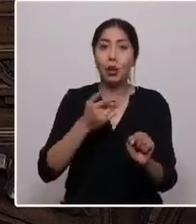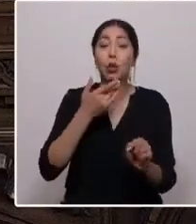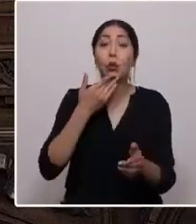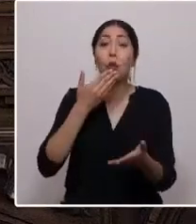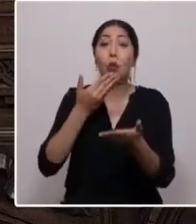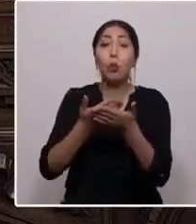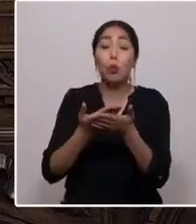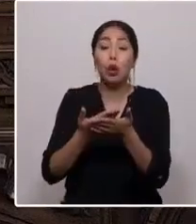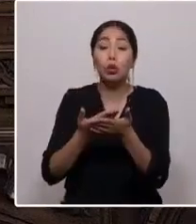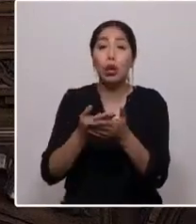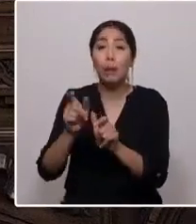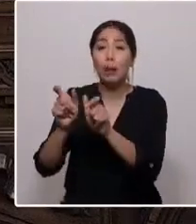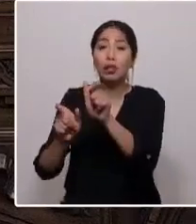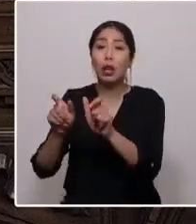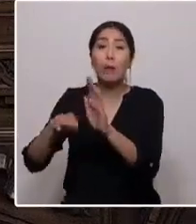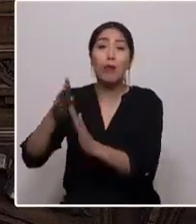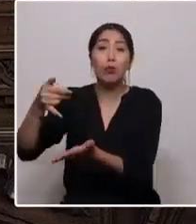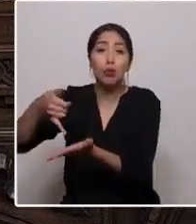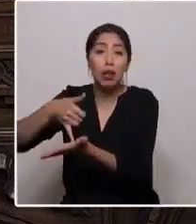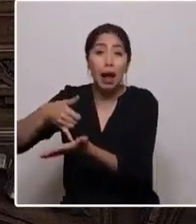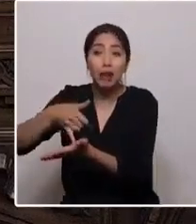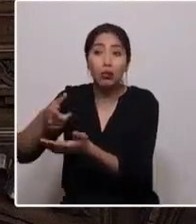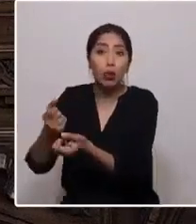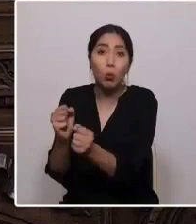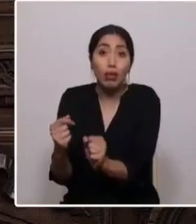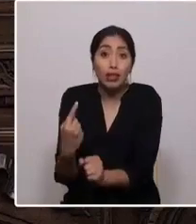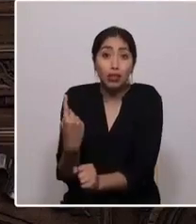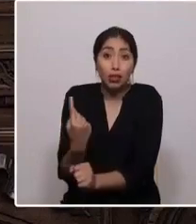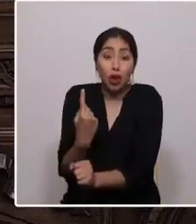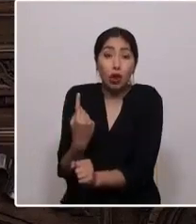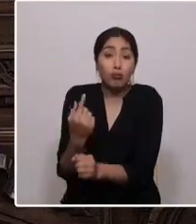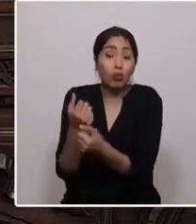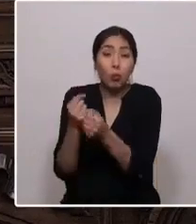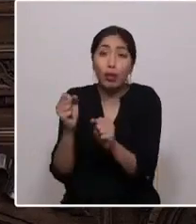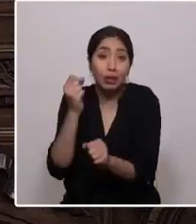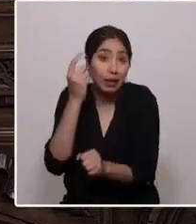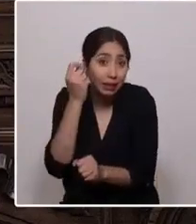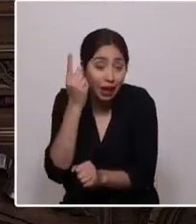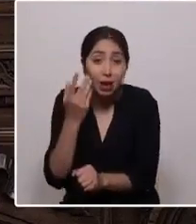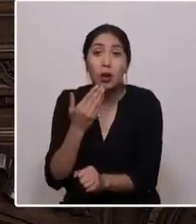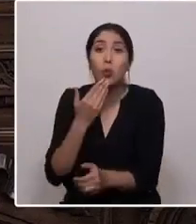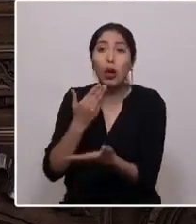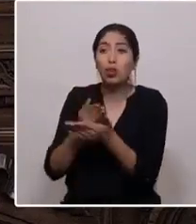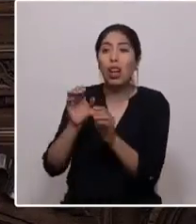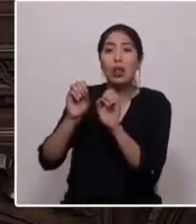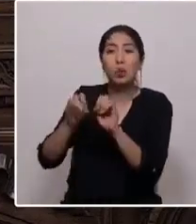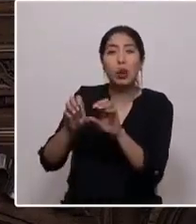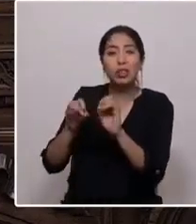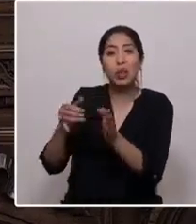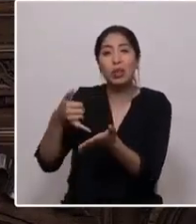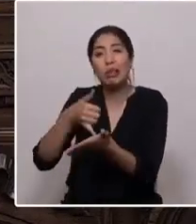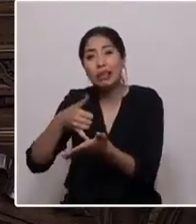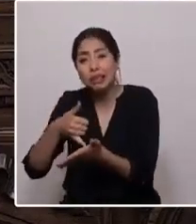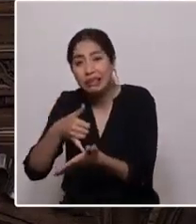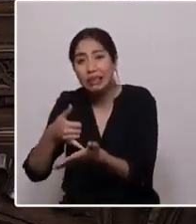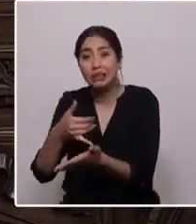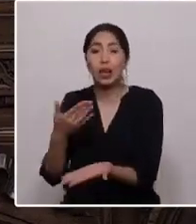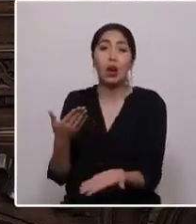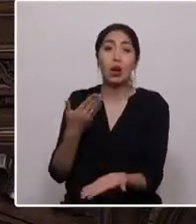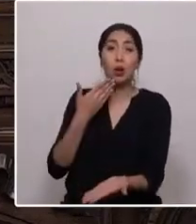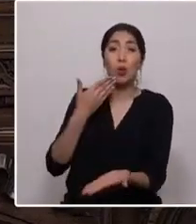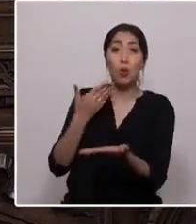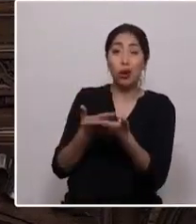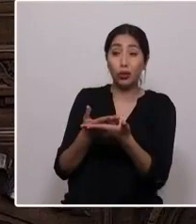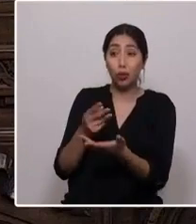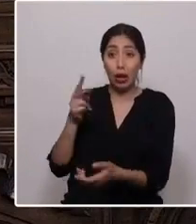no puedan solos, cuando no puedan emprender, cuando la educación se haga cuesta arriba, cuando vean que no